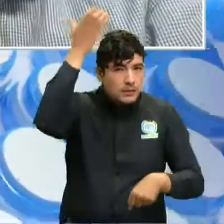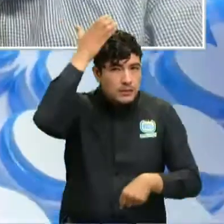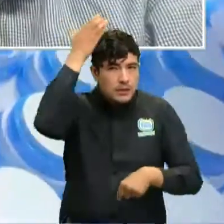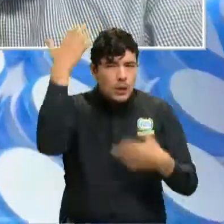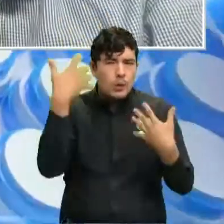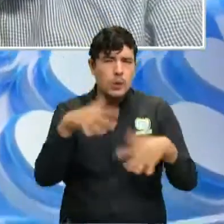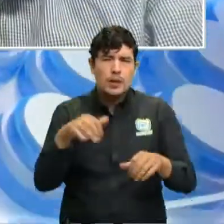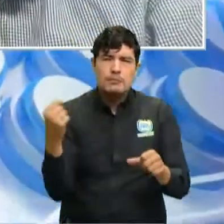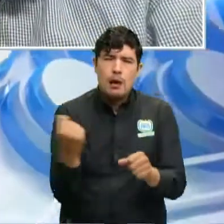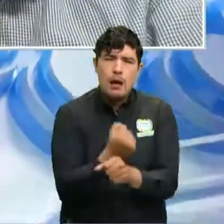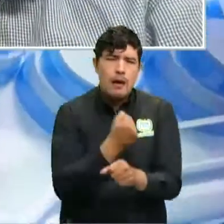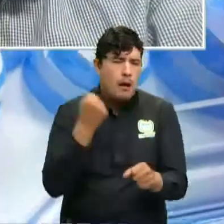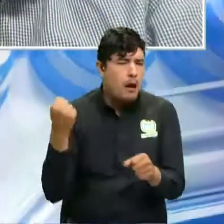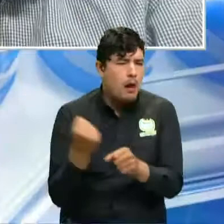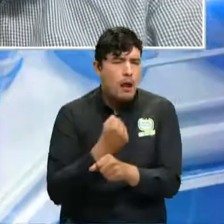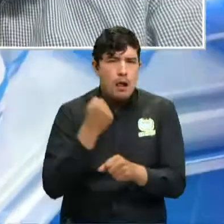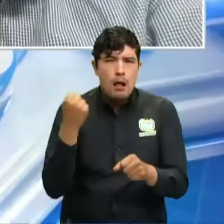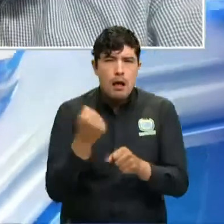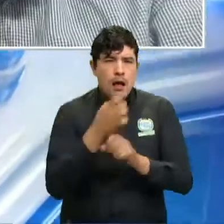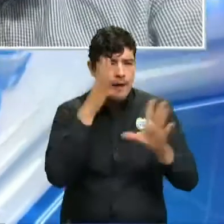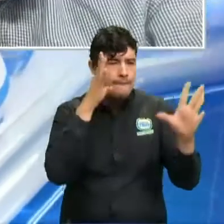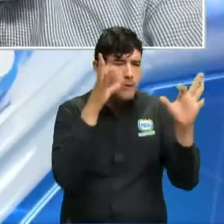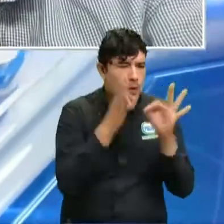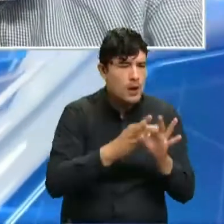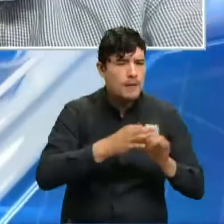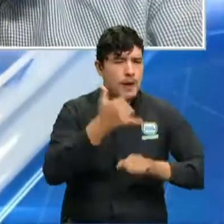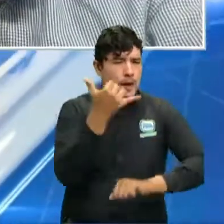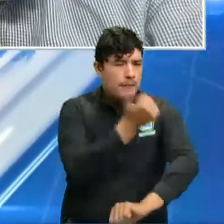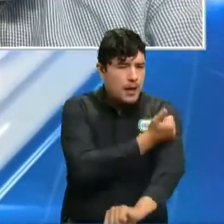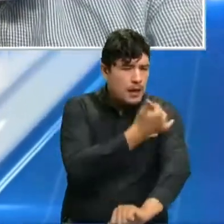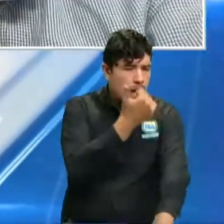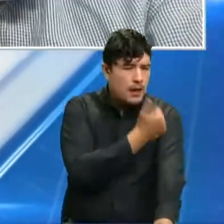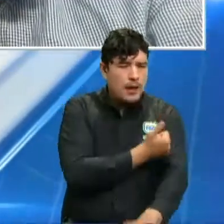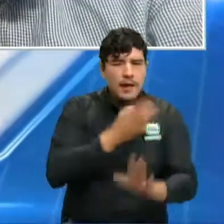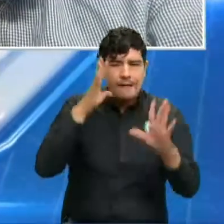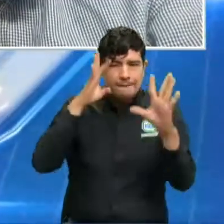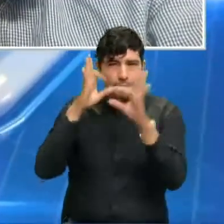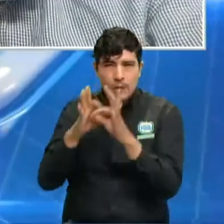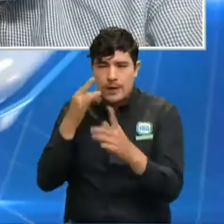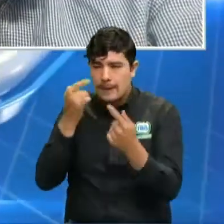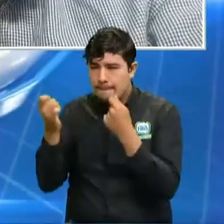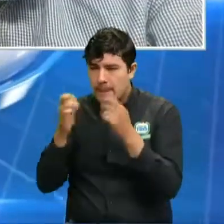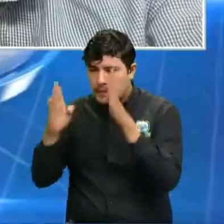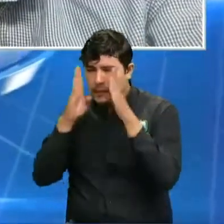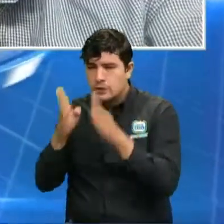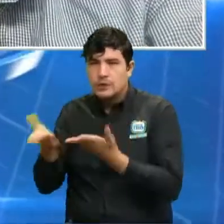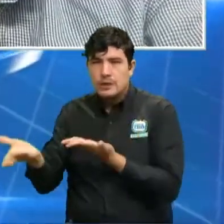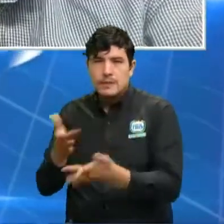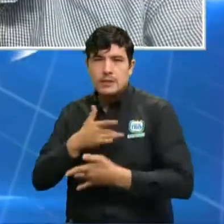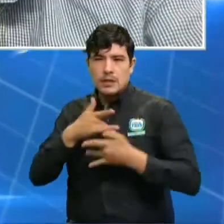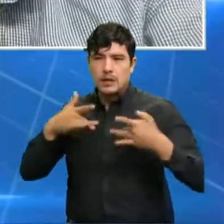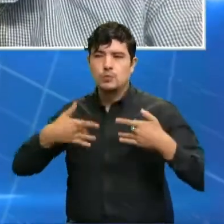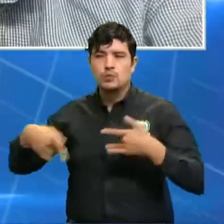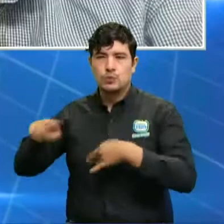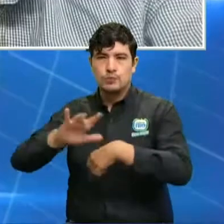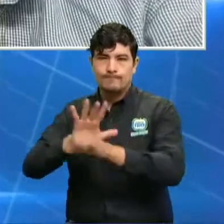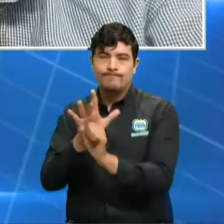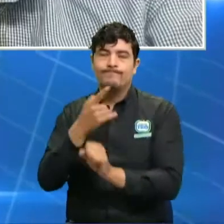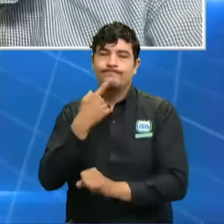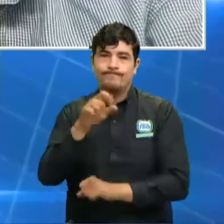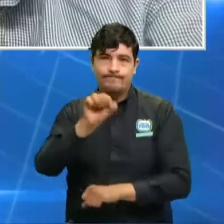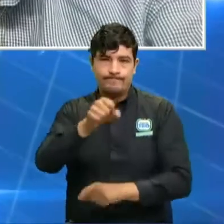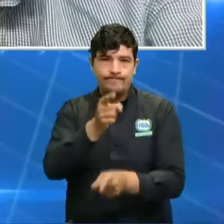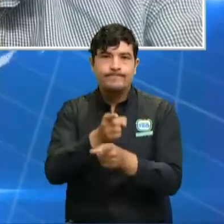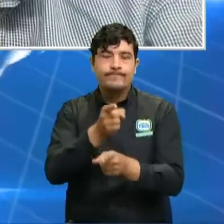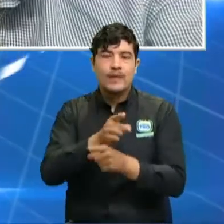trabajando en todo el tema de vacunación en el departamento. Entonces, se confirma toque de queda continuo desde el viernes a las 8 de la noche hasta